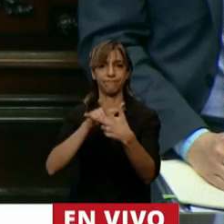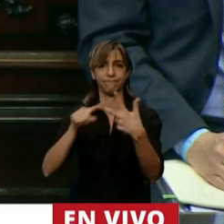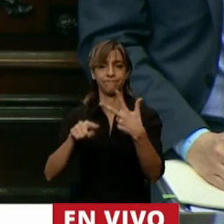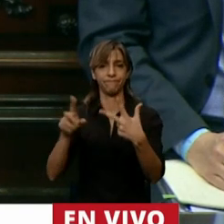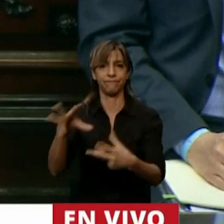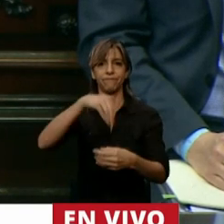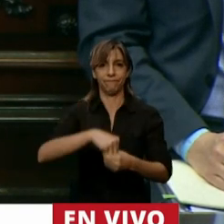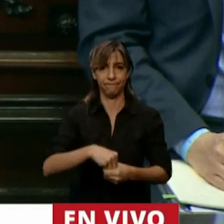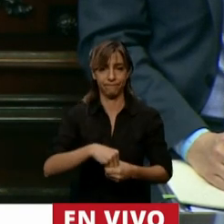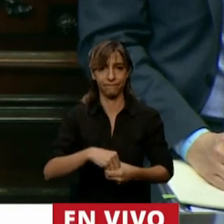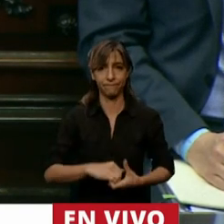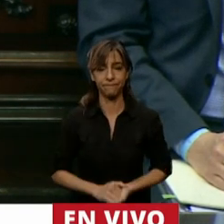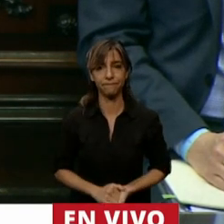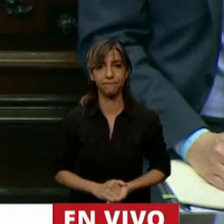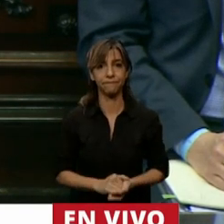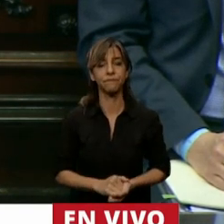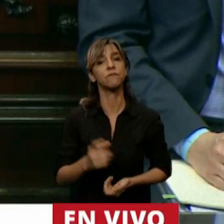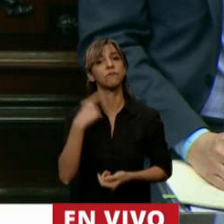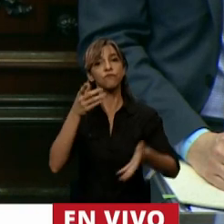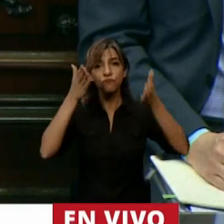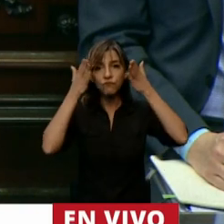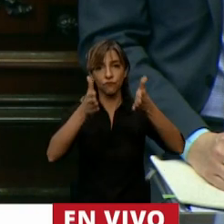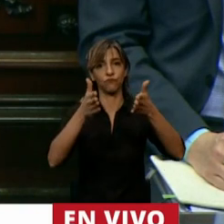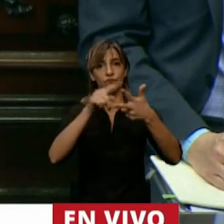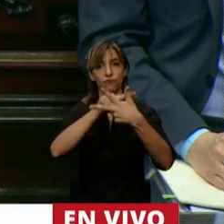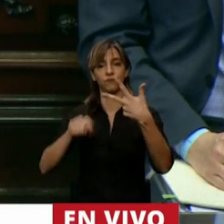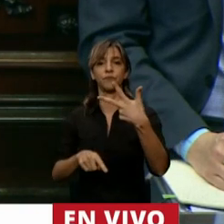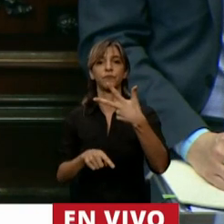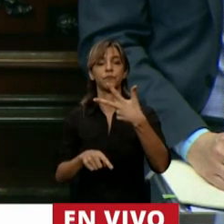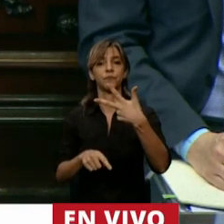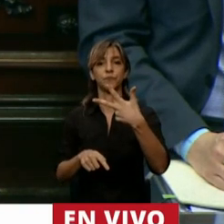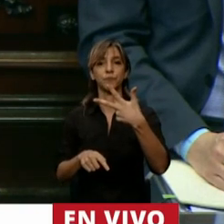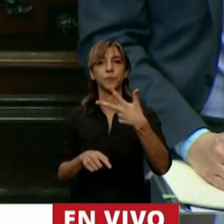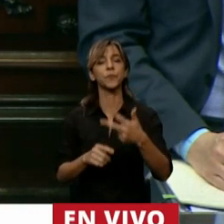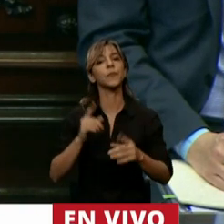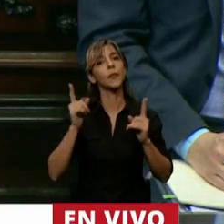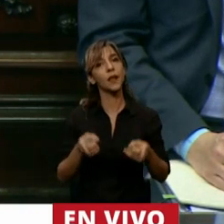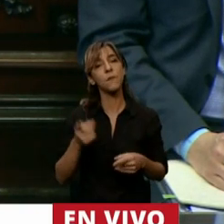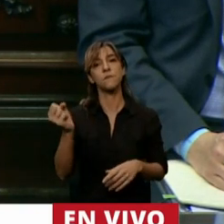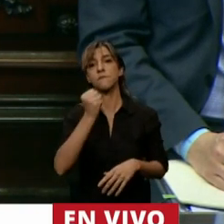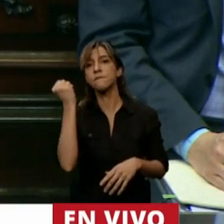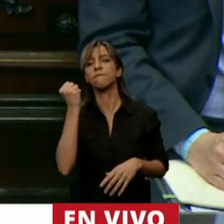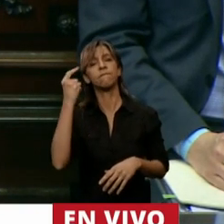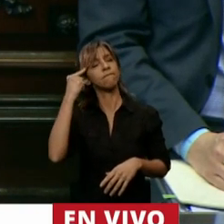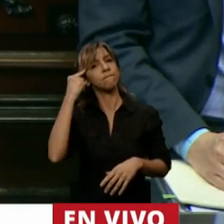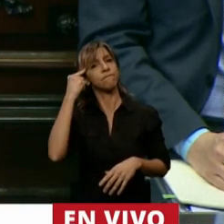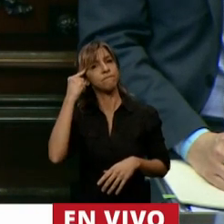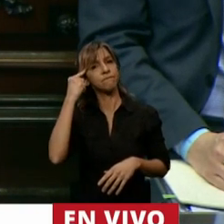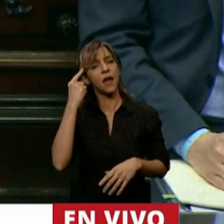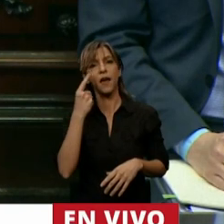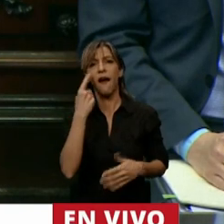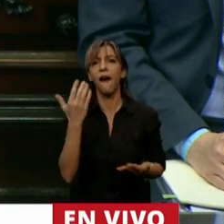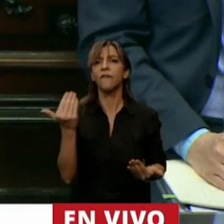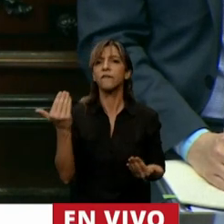tenemos que enfocar también cuáles van a ser los registros más relevantes